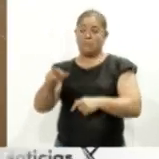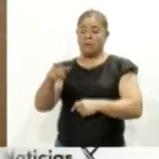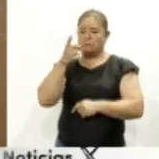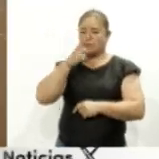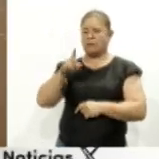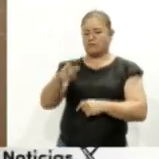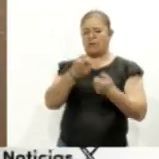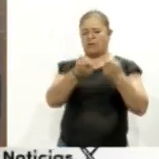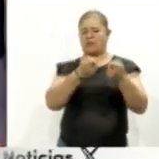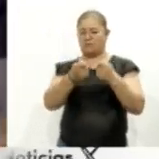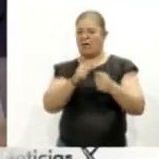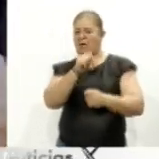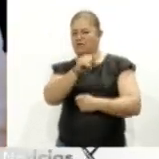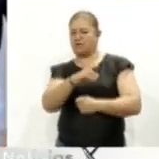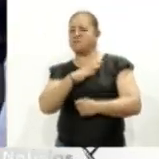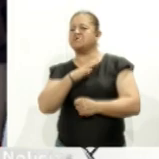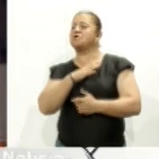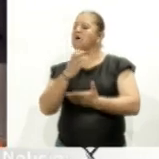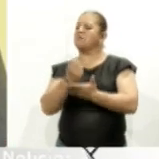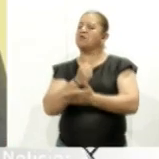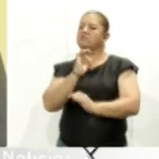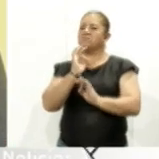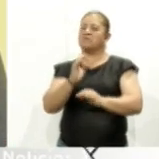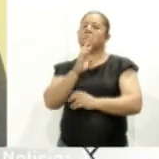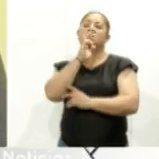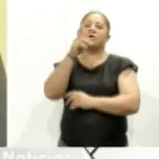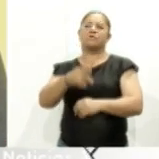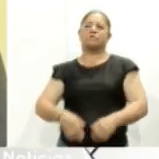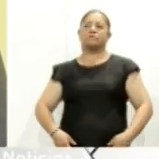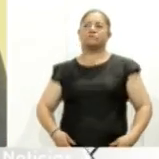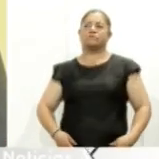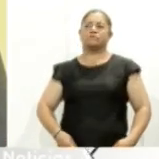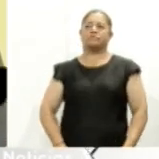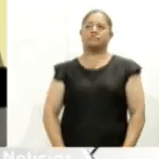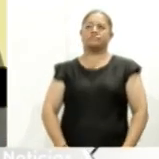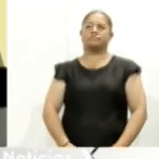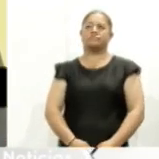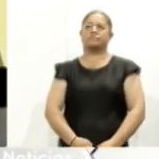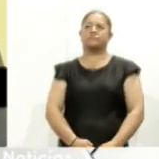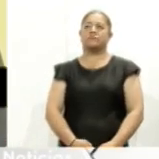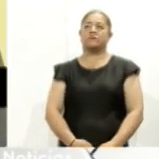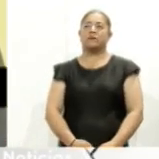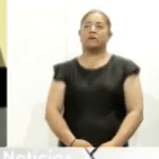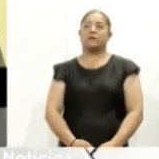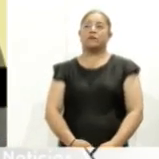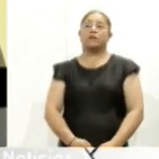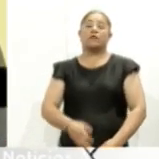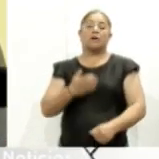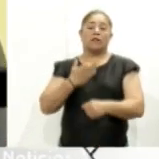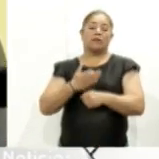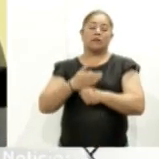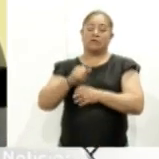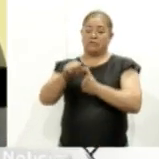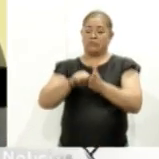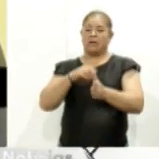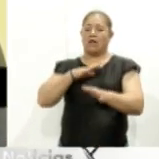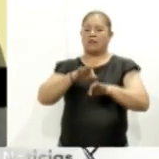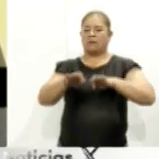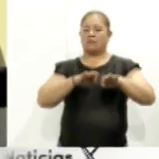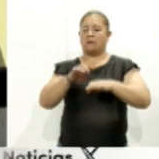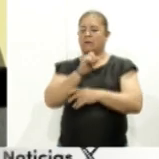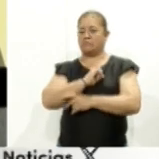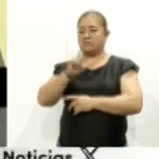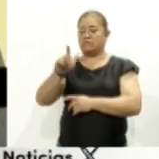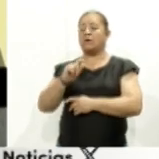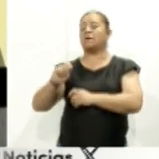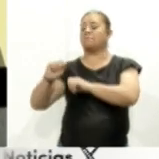estos elementos se tendrá mejor desempeño en estos meses ya llevan un trabajo especial sobre el béisbol 5 lo están llevando a